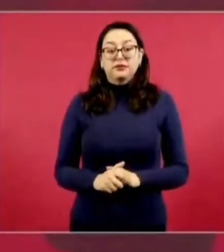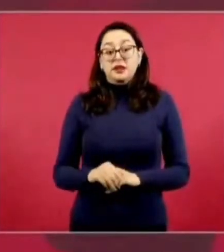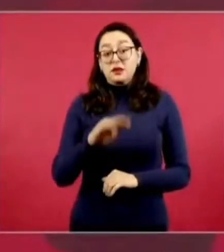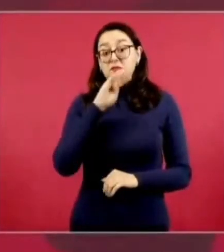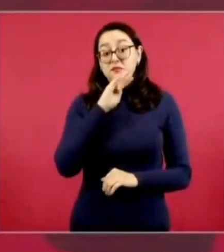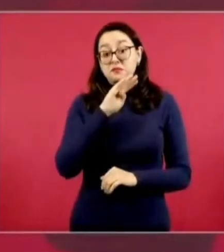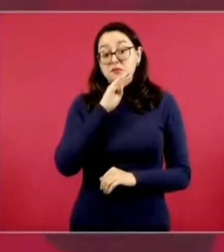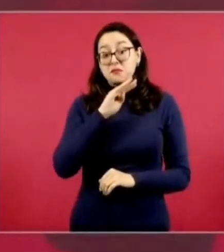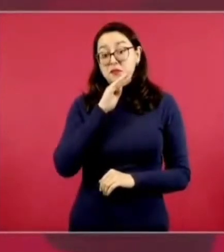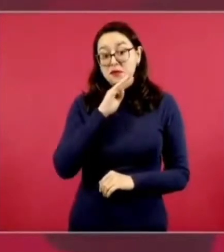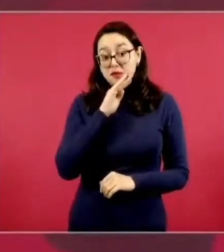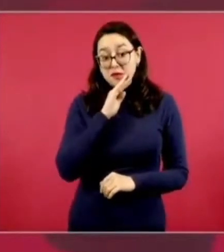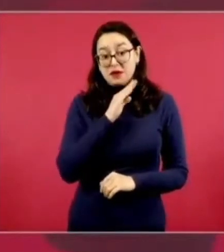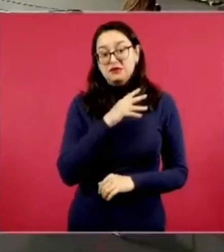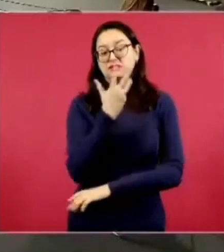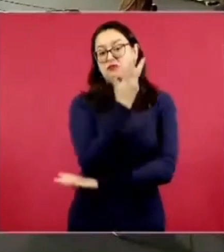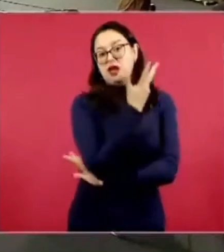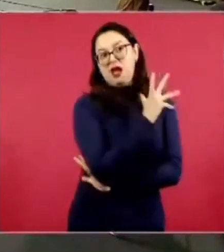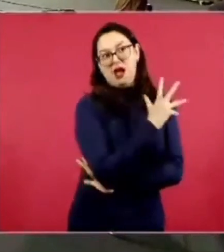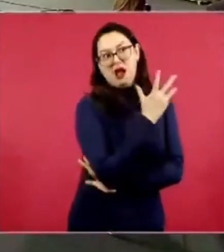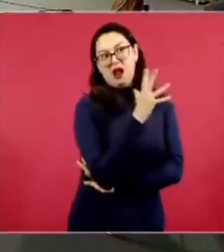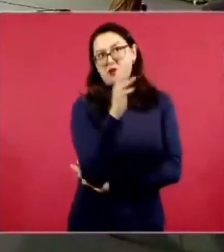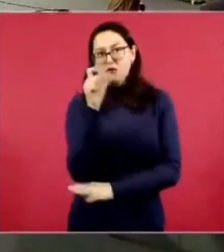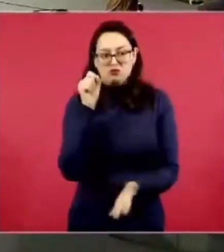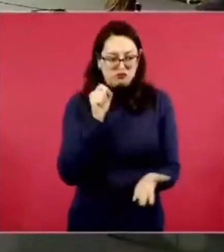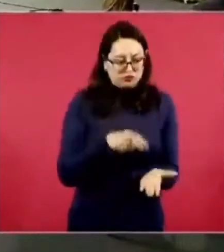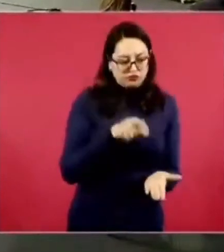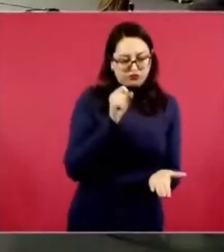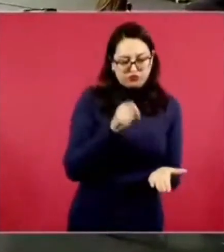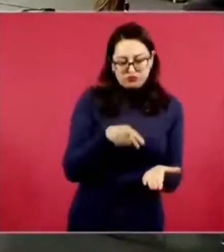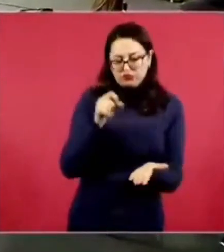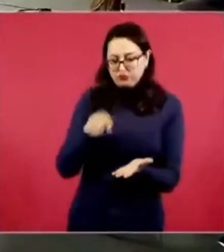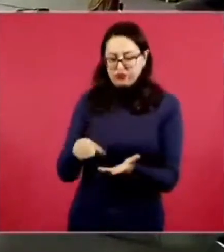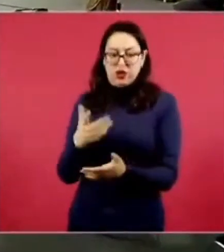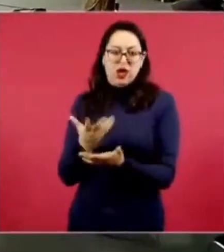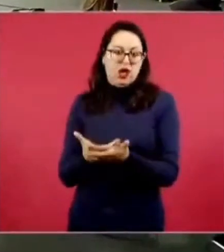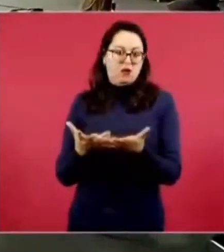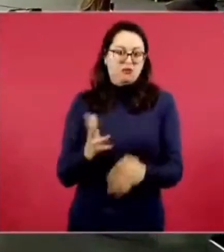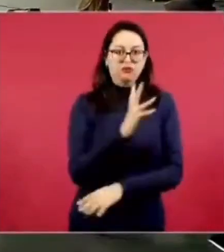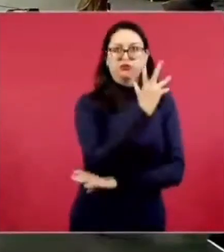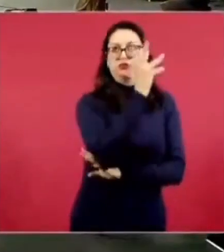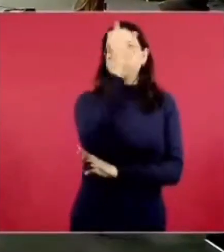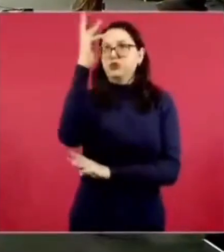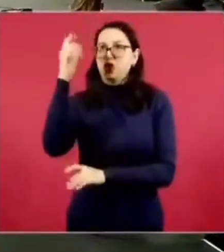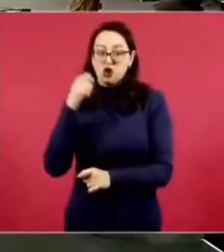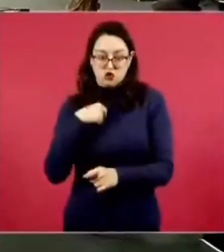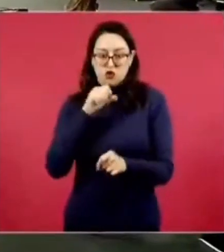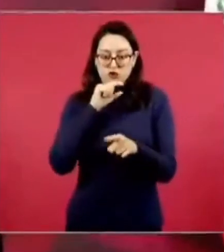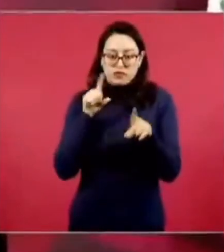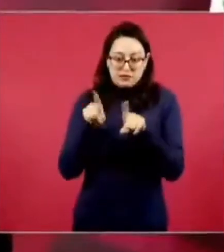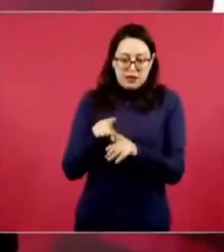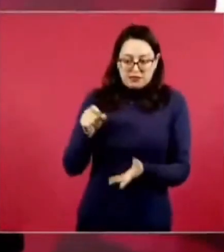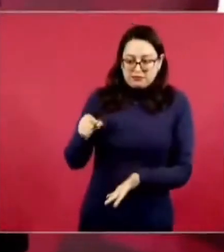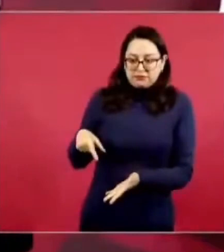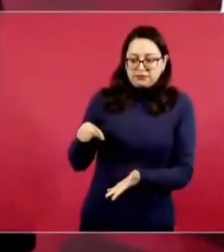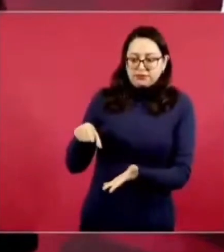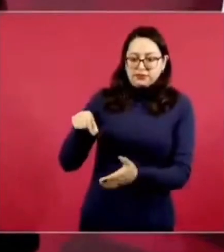que son muy grandes ahora y yo también ya llevo tiempo sembrando